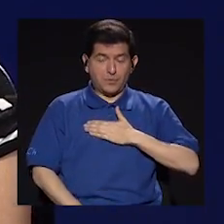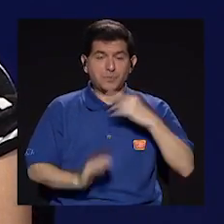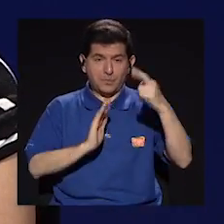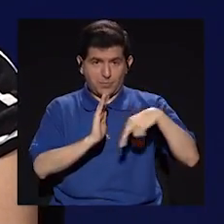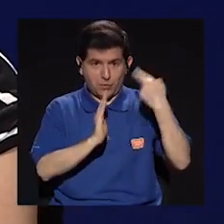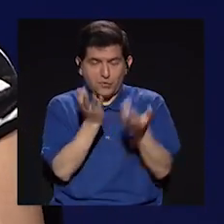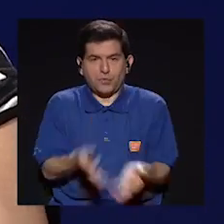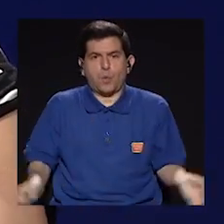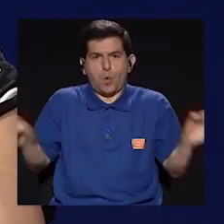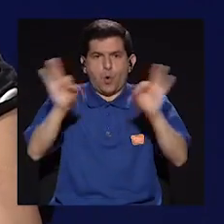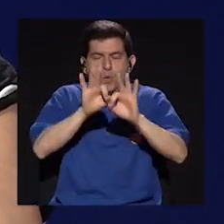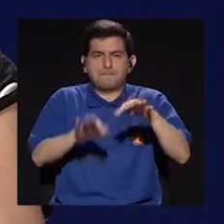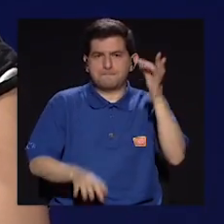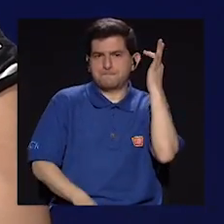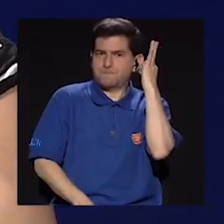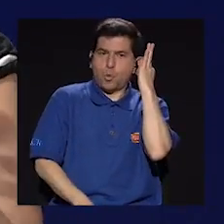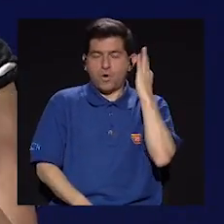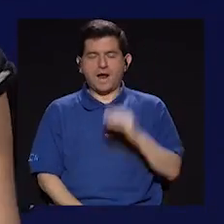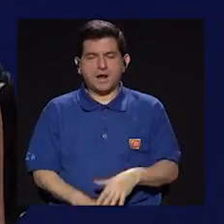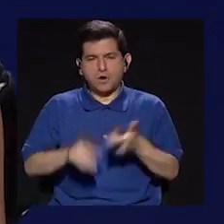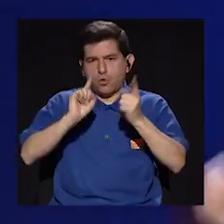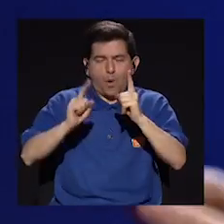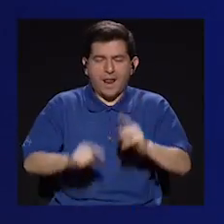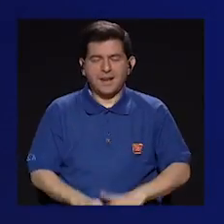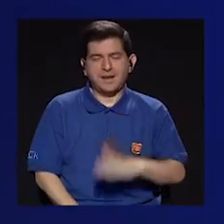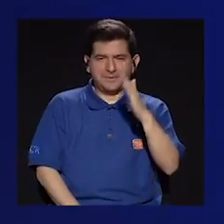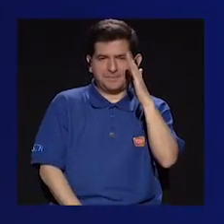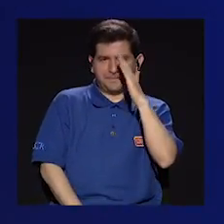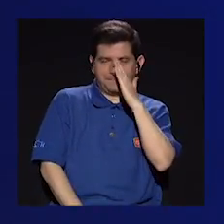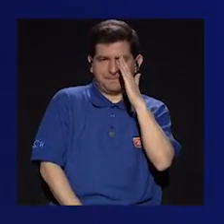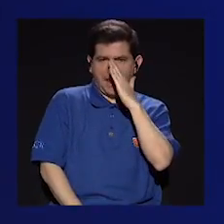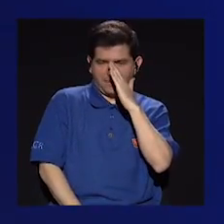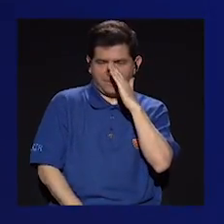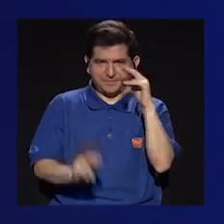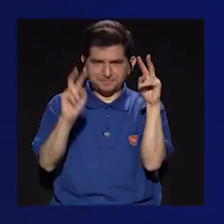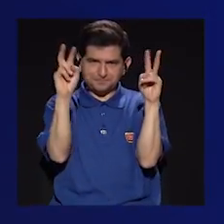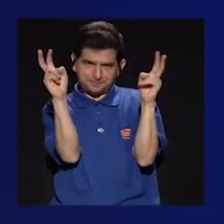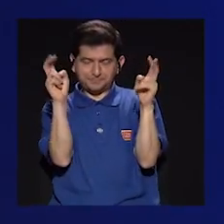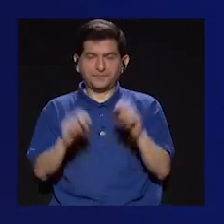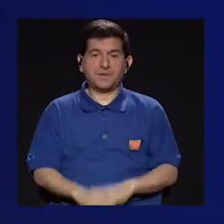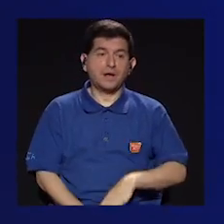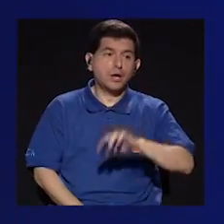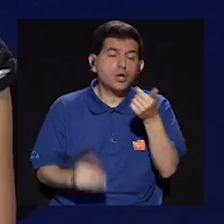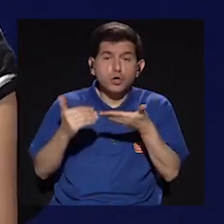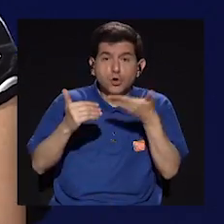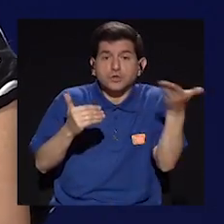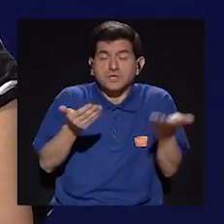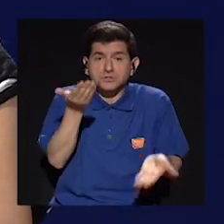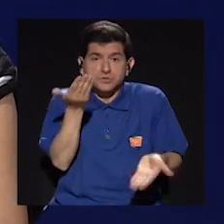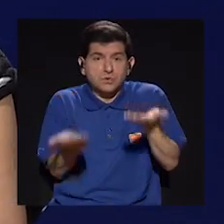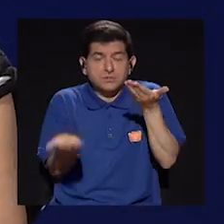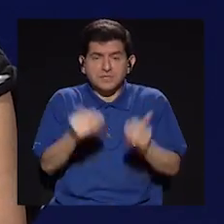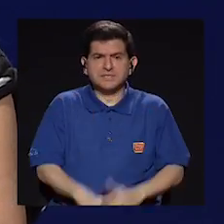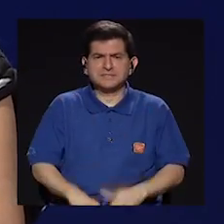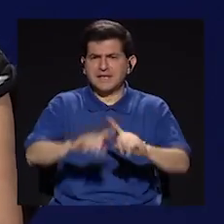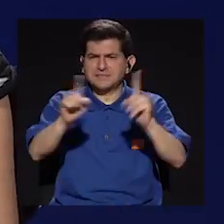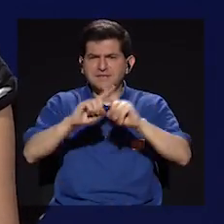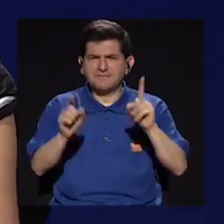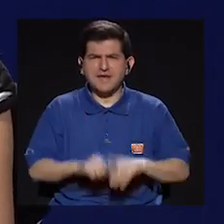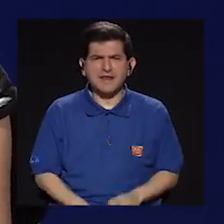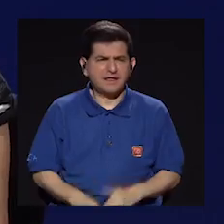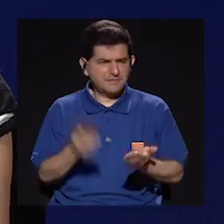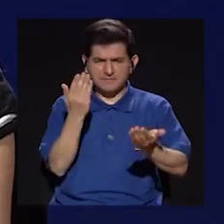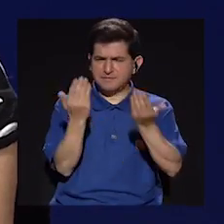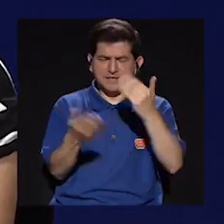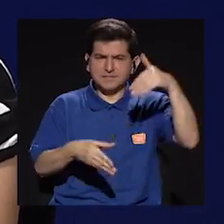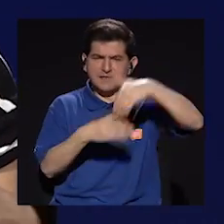rol fundamental, ¿verdad? Como mujer que sería el de la maternidad. Entonces, eso y entre otras cosas, como que hay un montón de